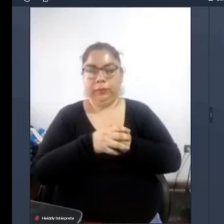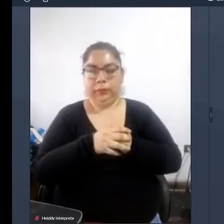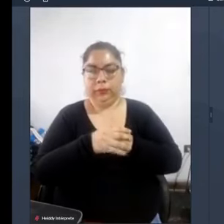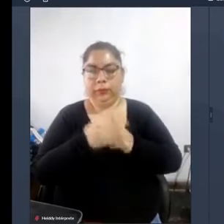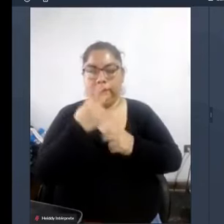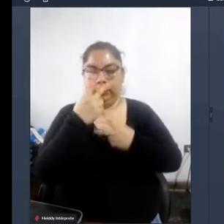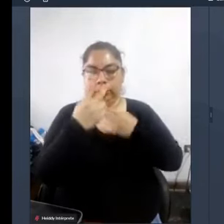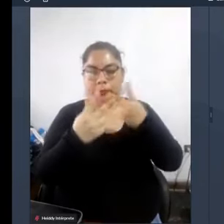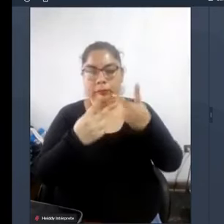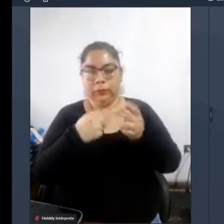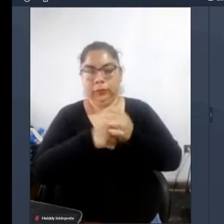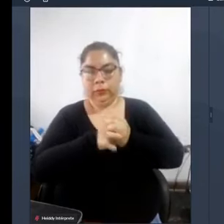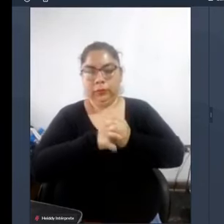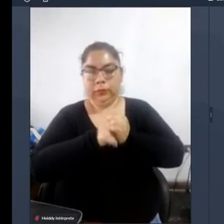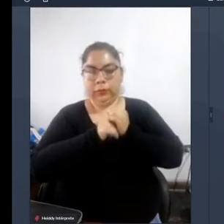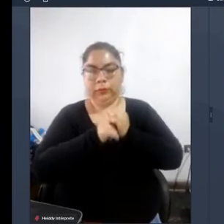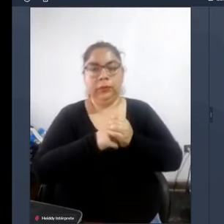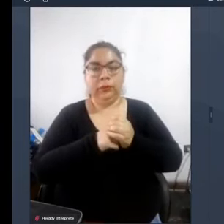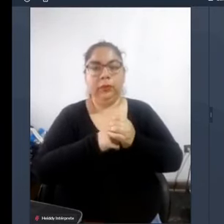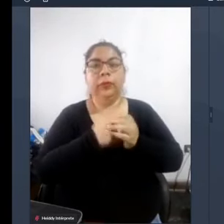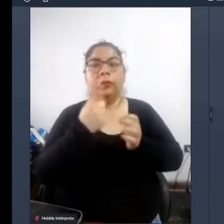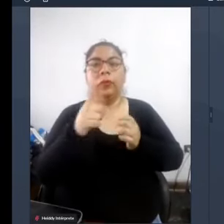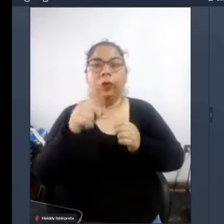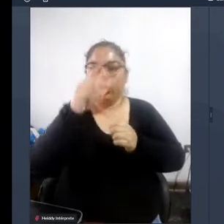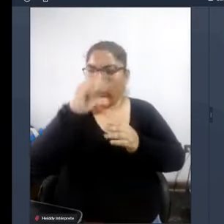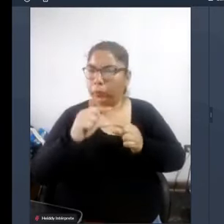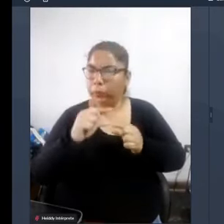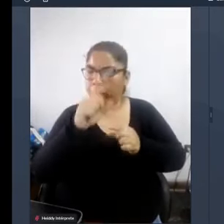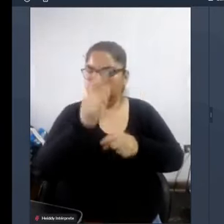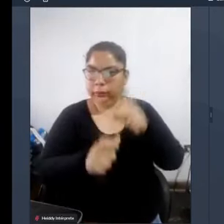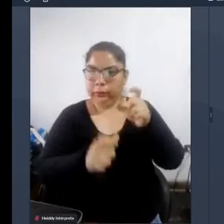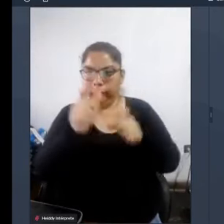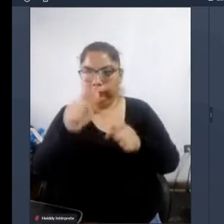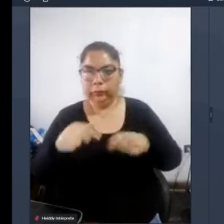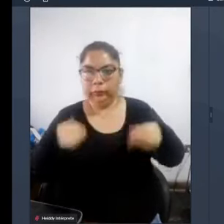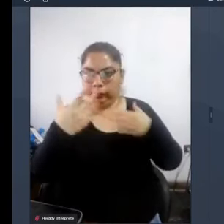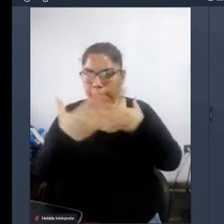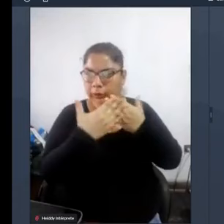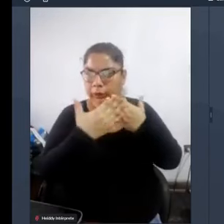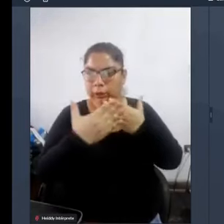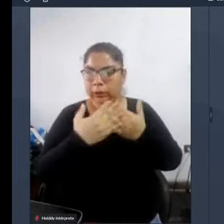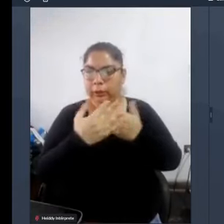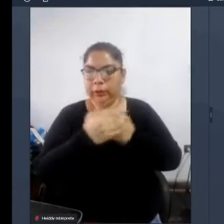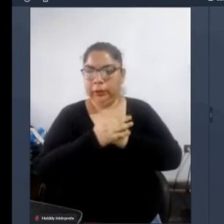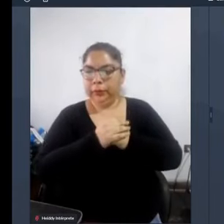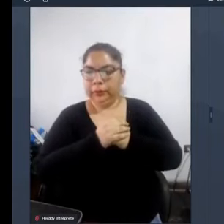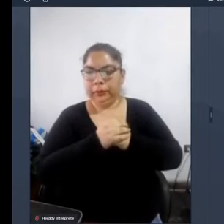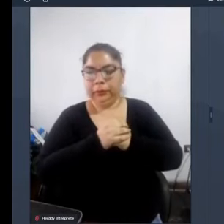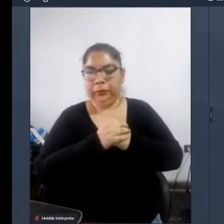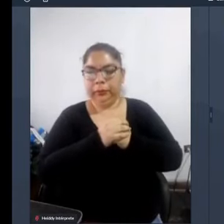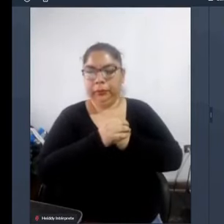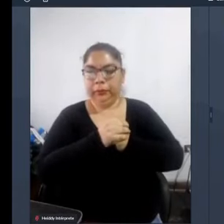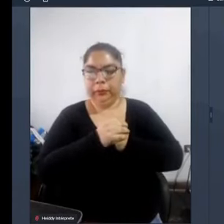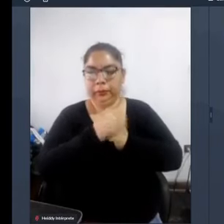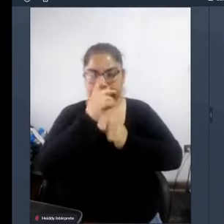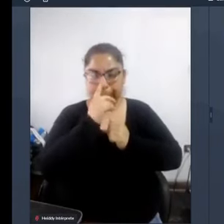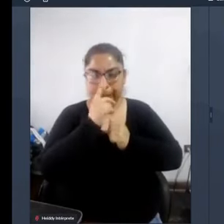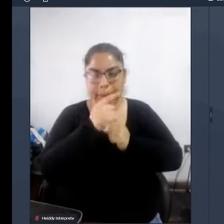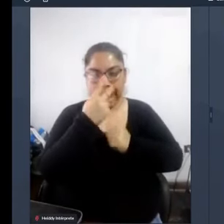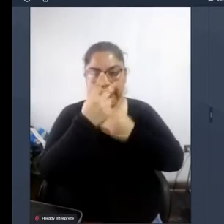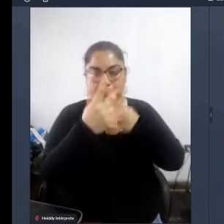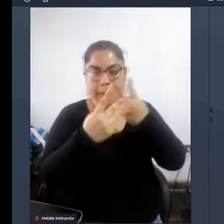es que una parte no menor de los ciudadanos eligen emplearse cerca más del 18% de las personas